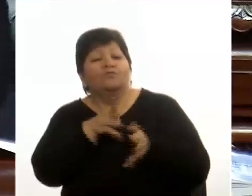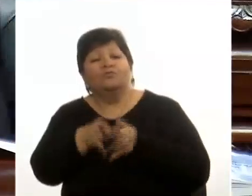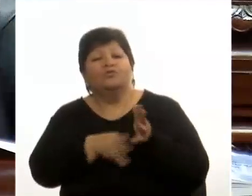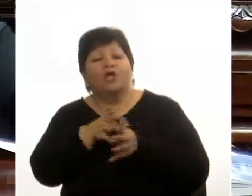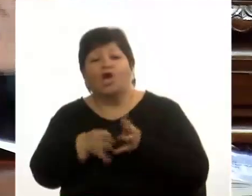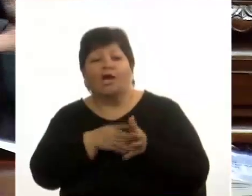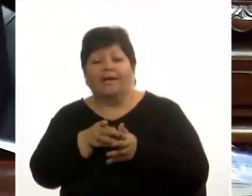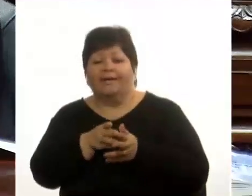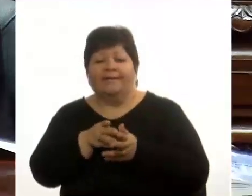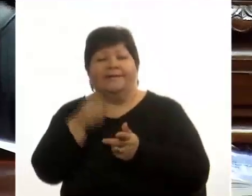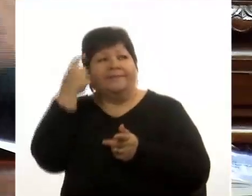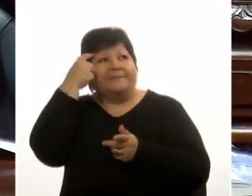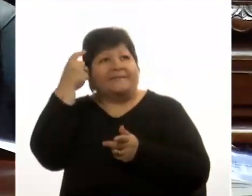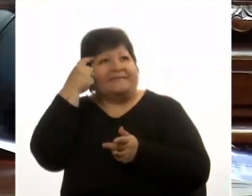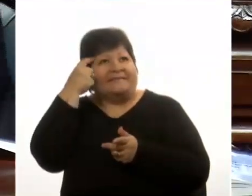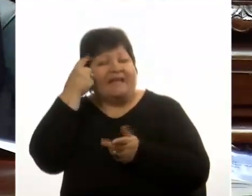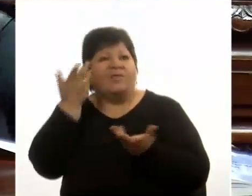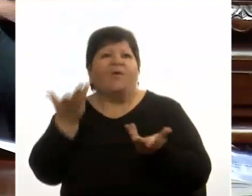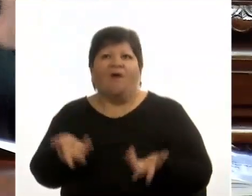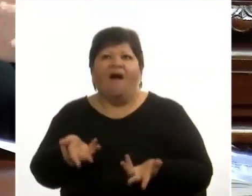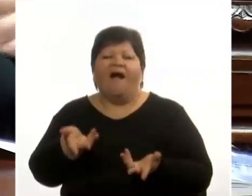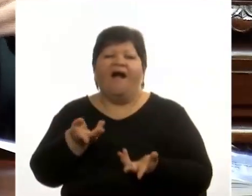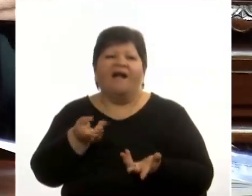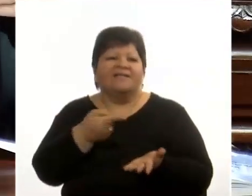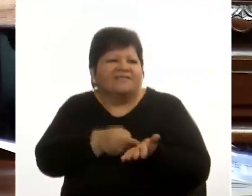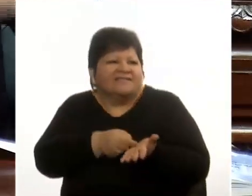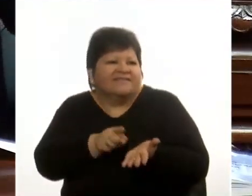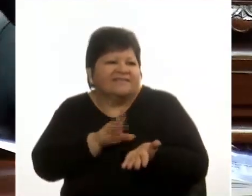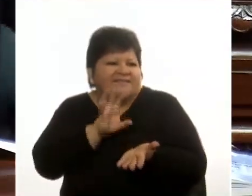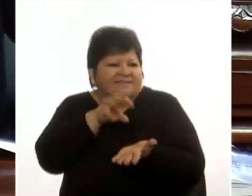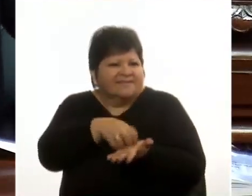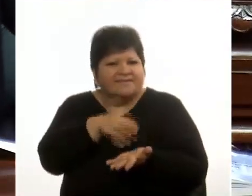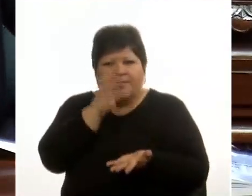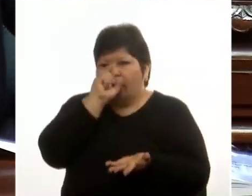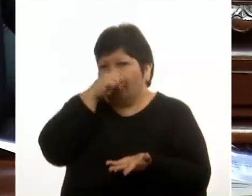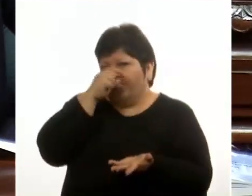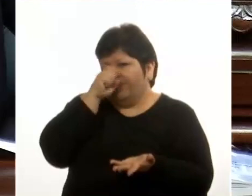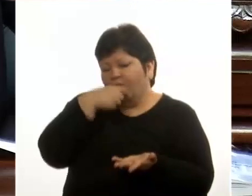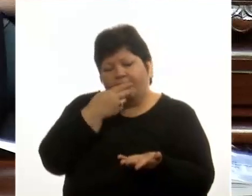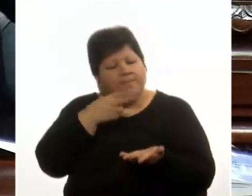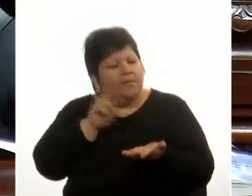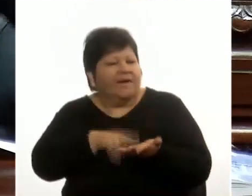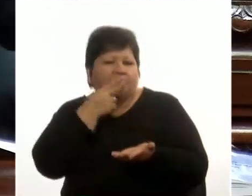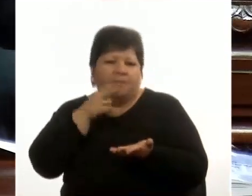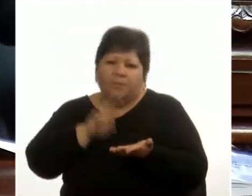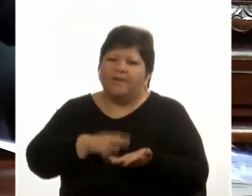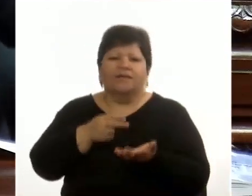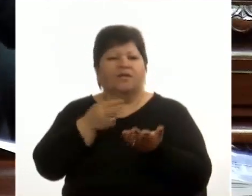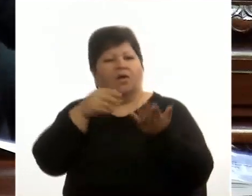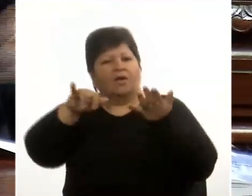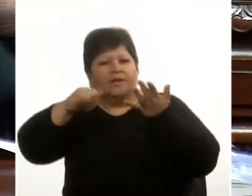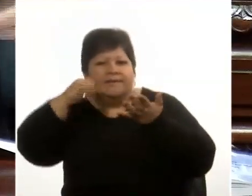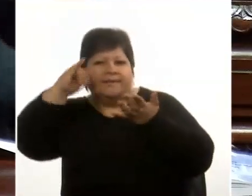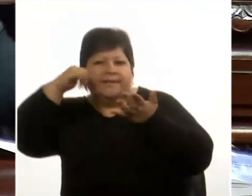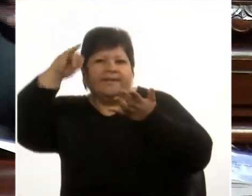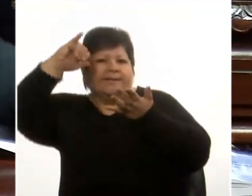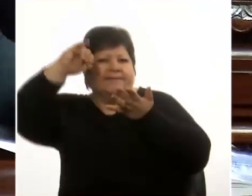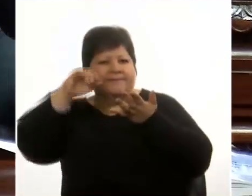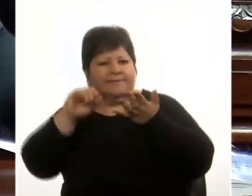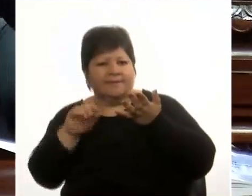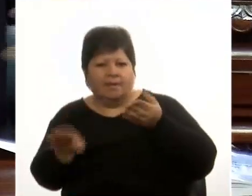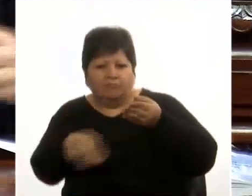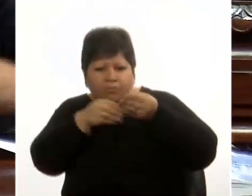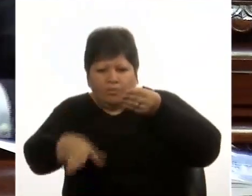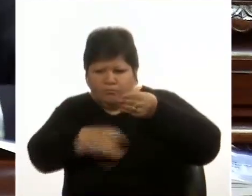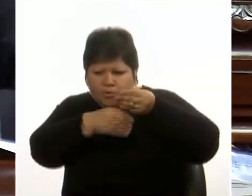centralista montevideano, una visión centralista montevideano, impuestos, gravámenes, sin entender